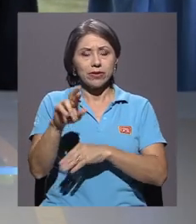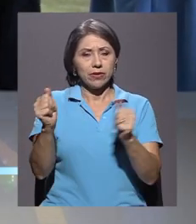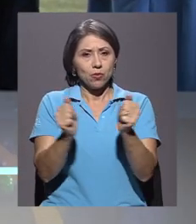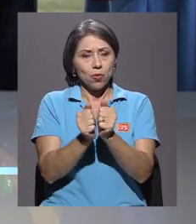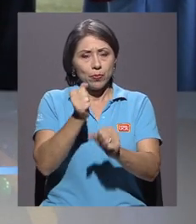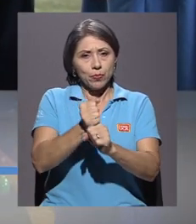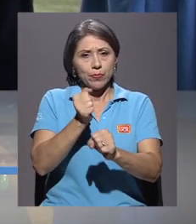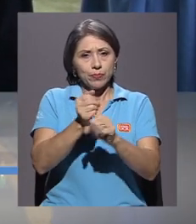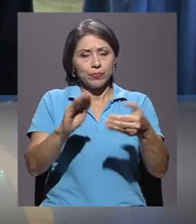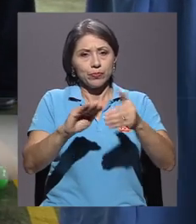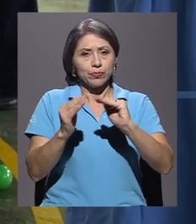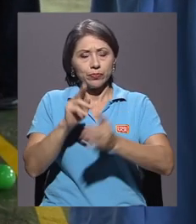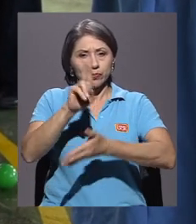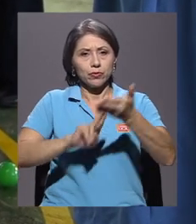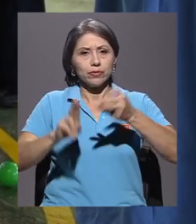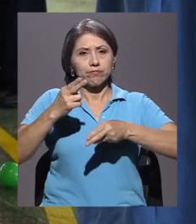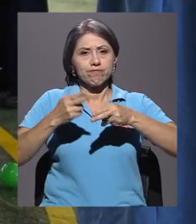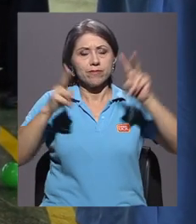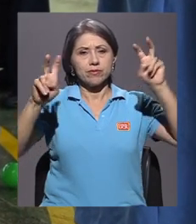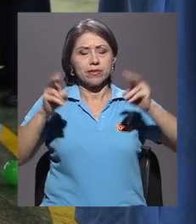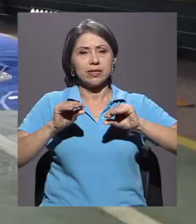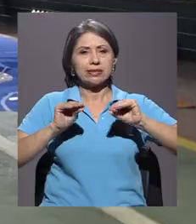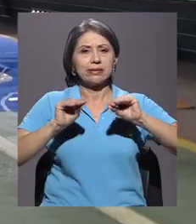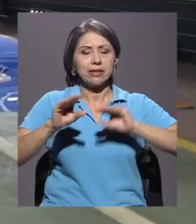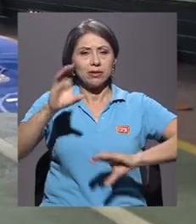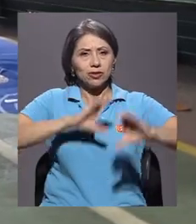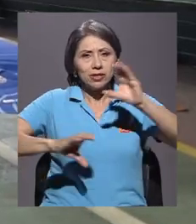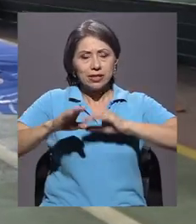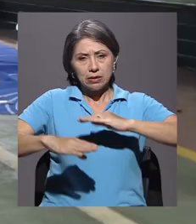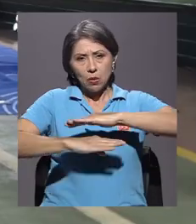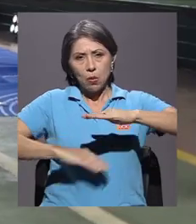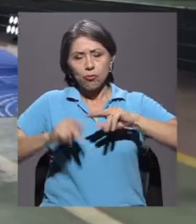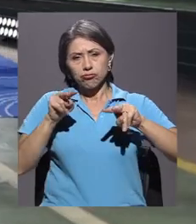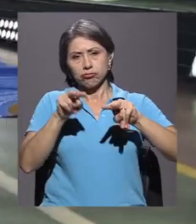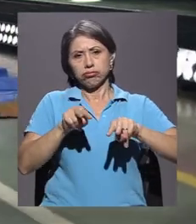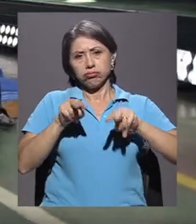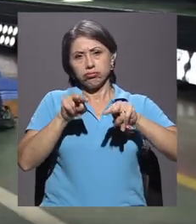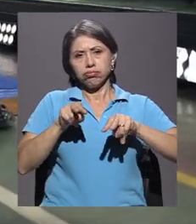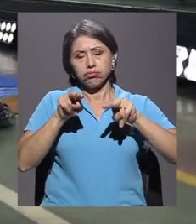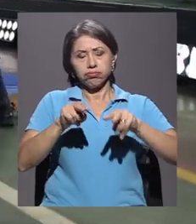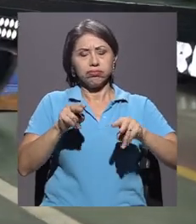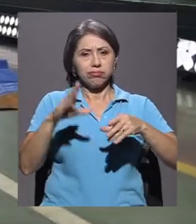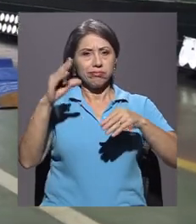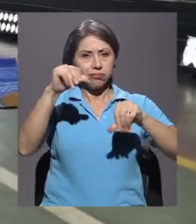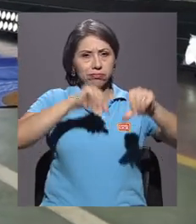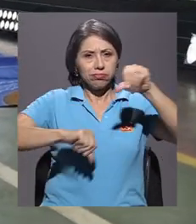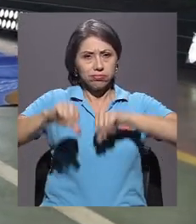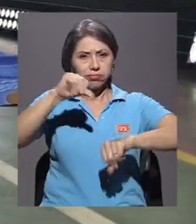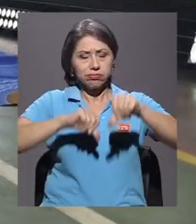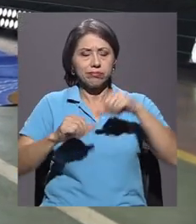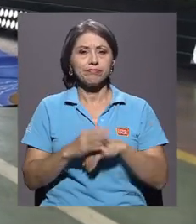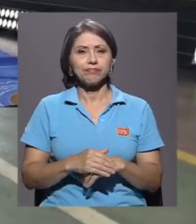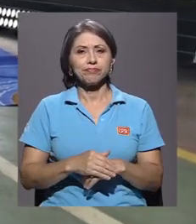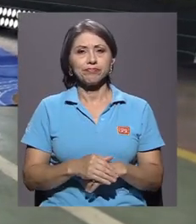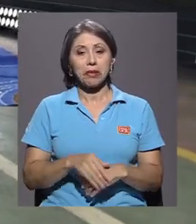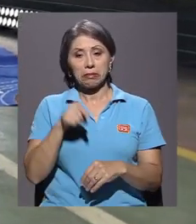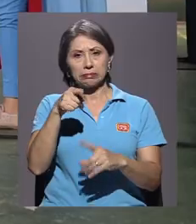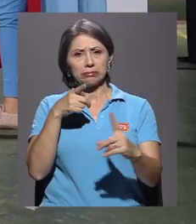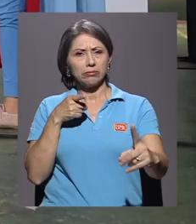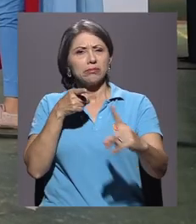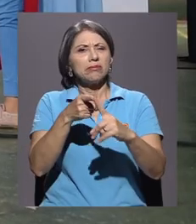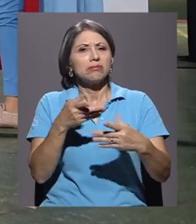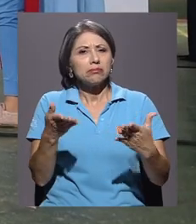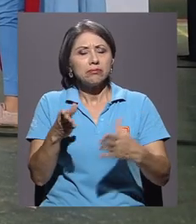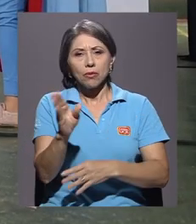comunal universitario enseñando ciencia basado en observación y experimentación. El objetivo de esta propuesta